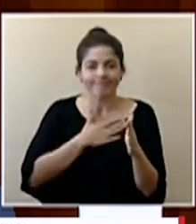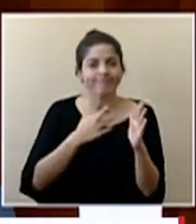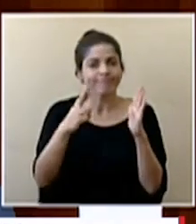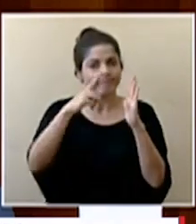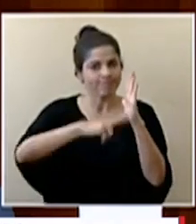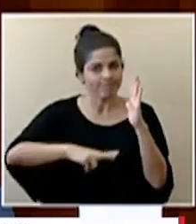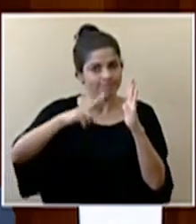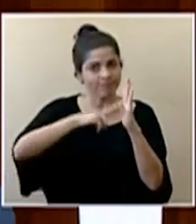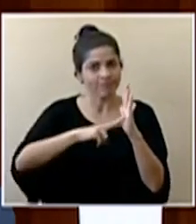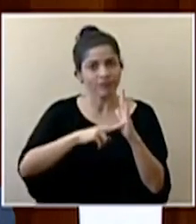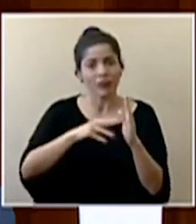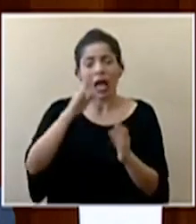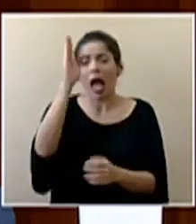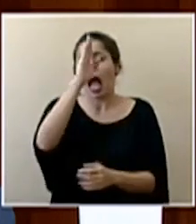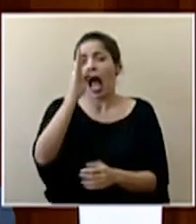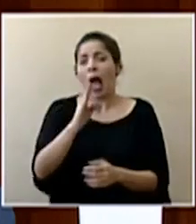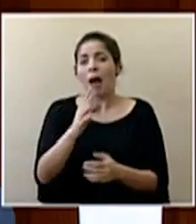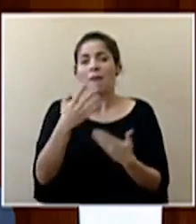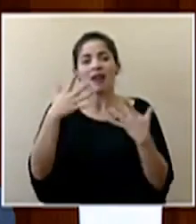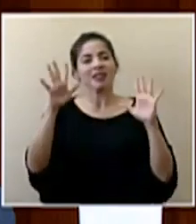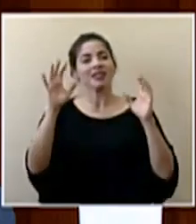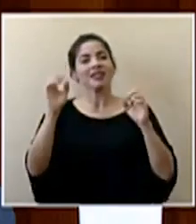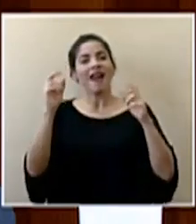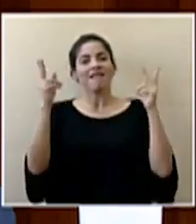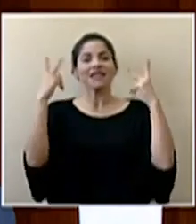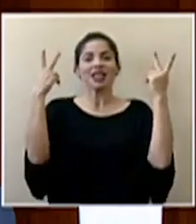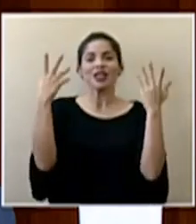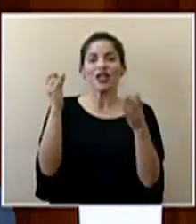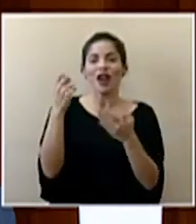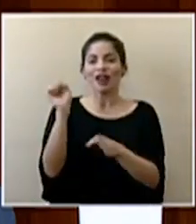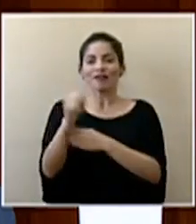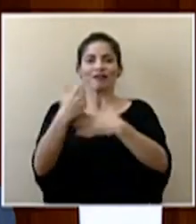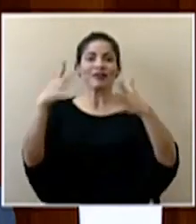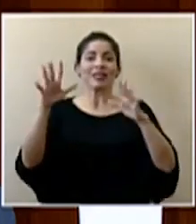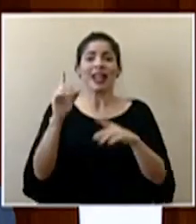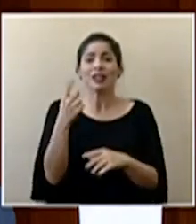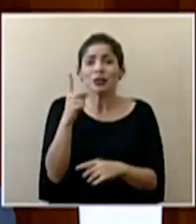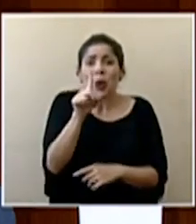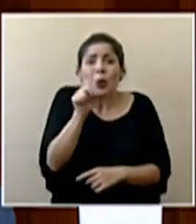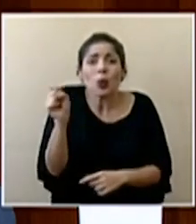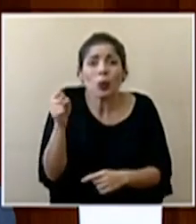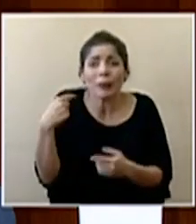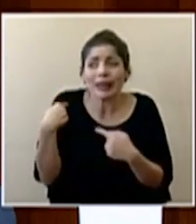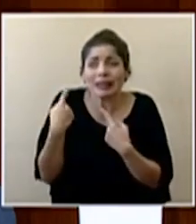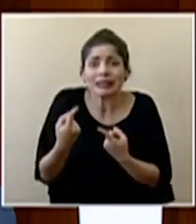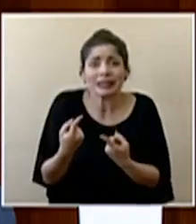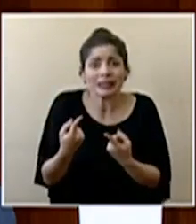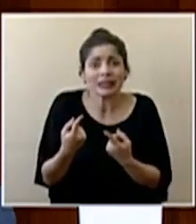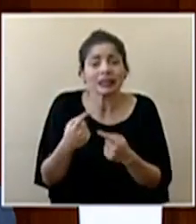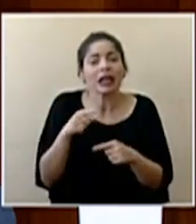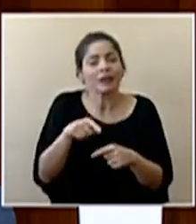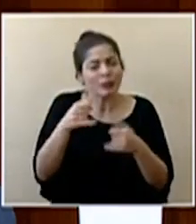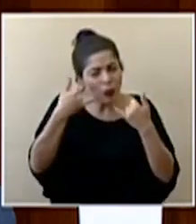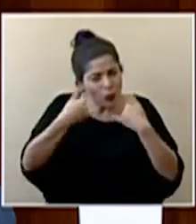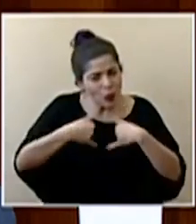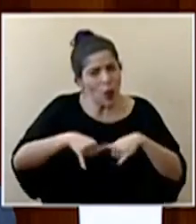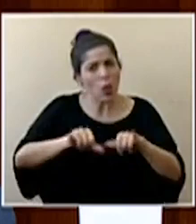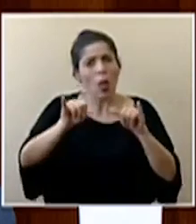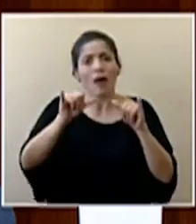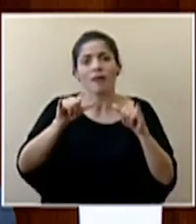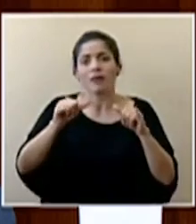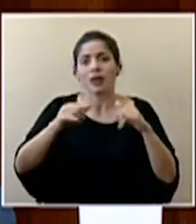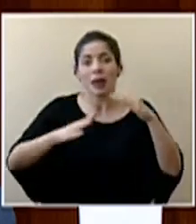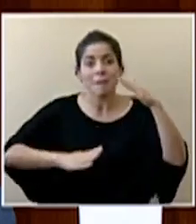no podemos jamás cantar victoria es un mes que ha pasado ya pero esto todavía no hemos